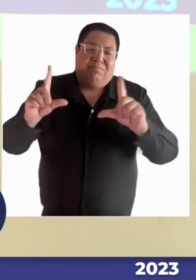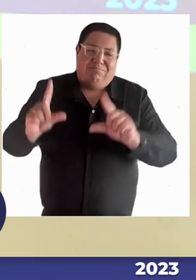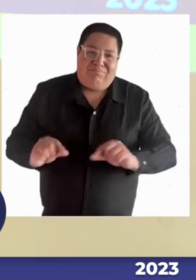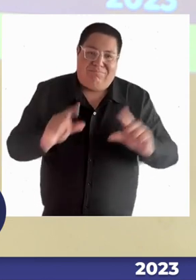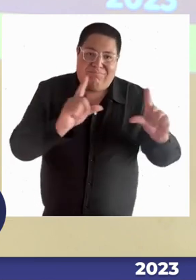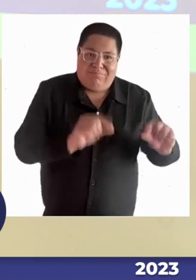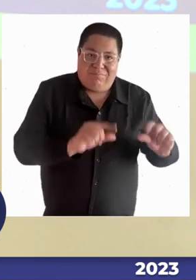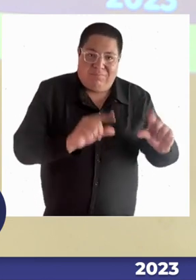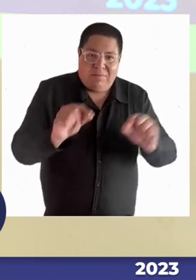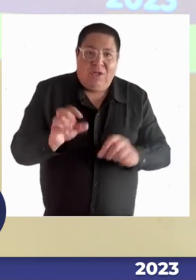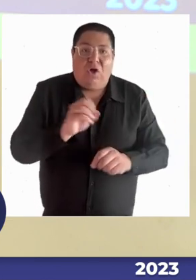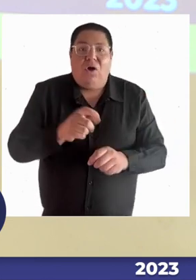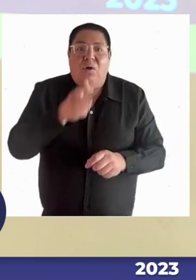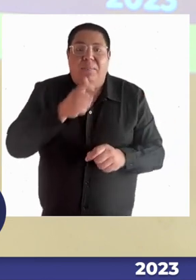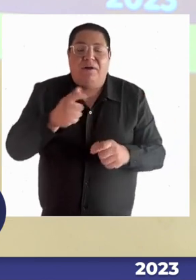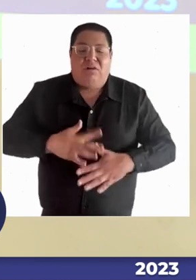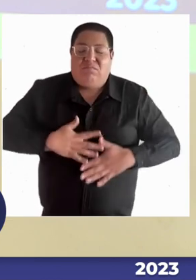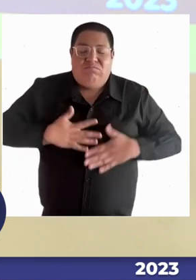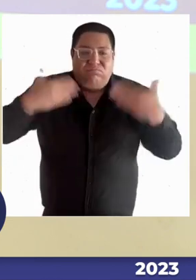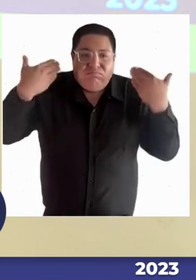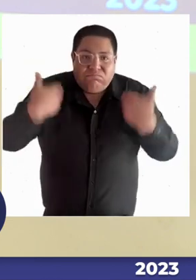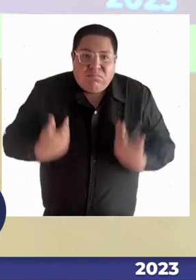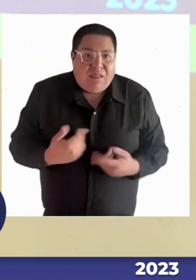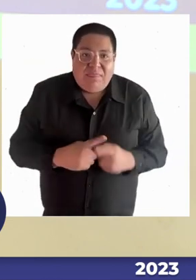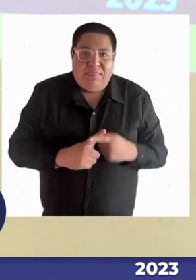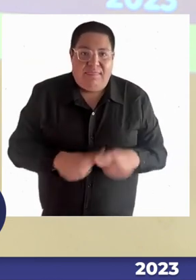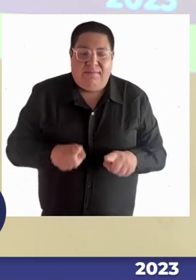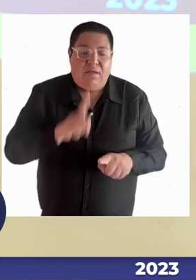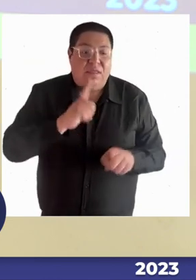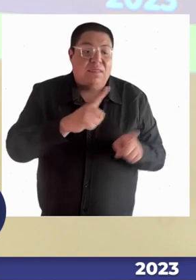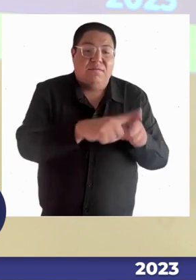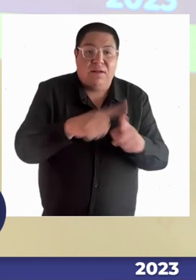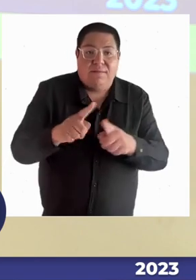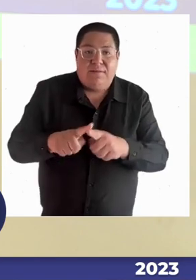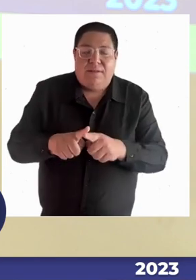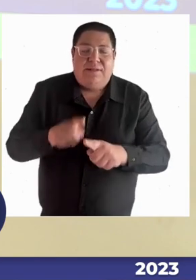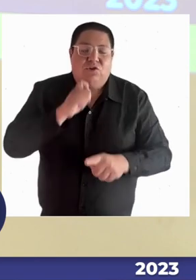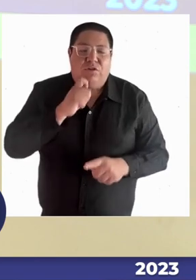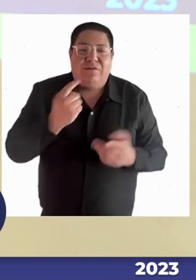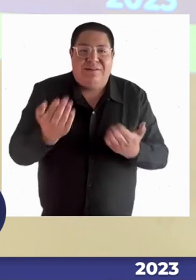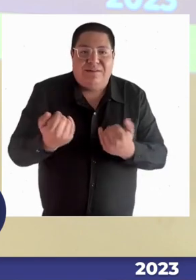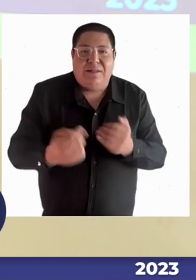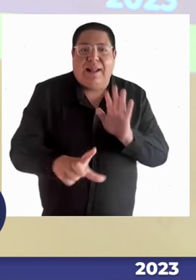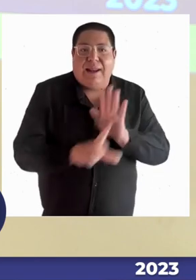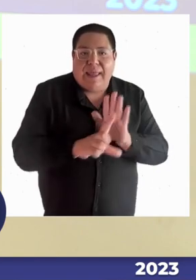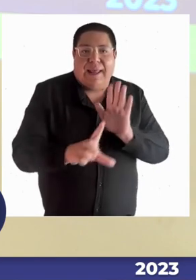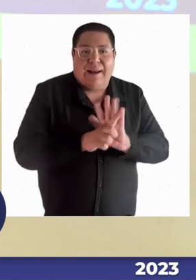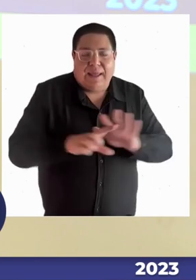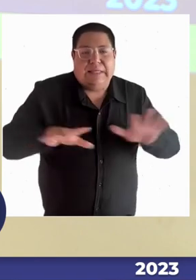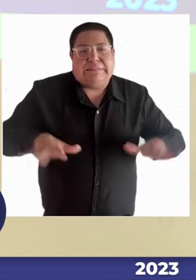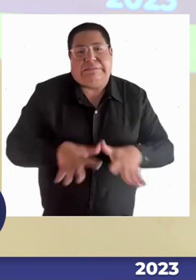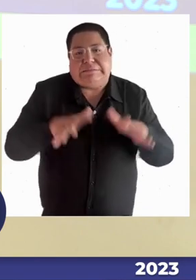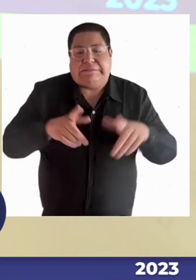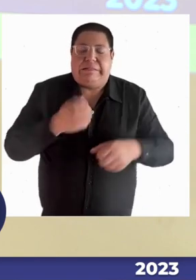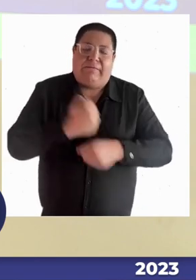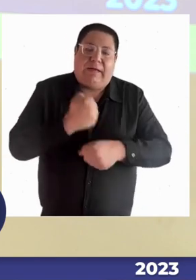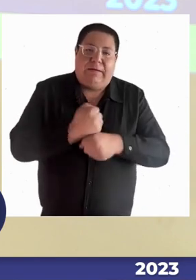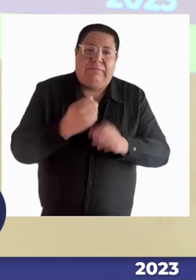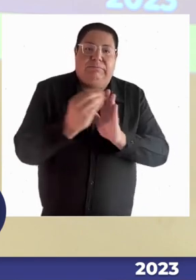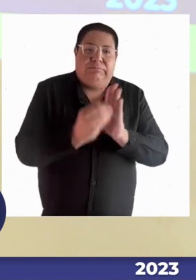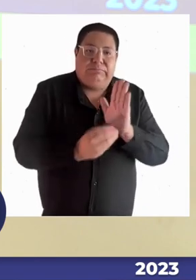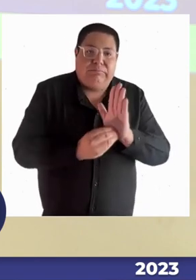Congreso, de tratar de promocionar que la integración de todos los sectores es un desafío que tenemos absolutamente